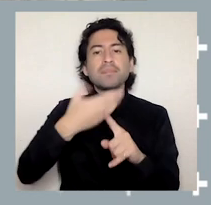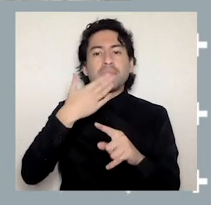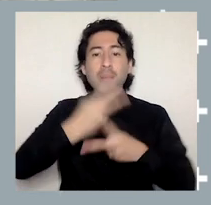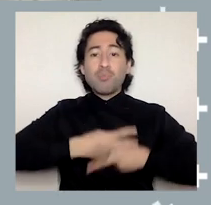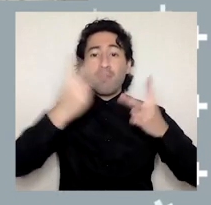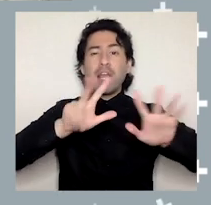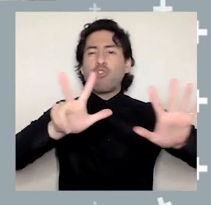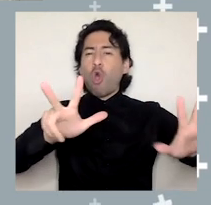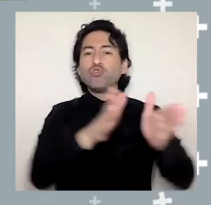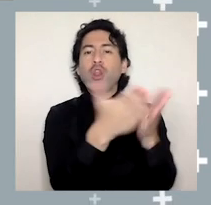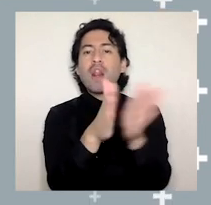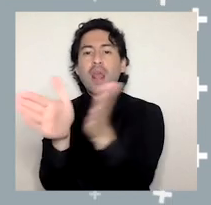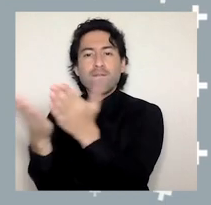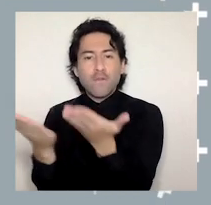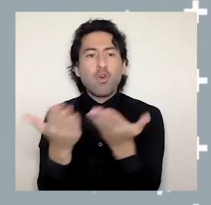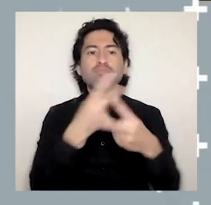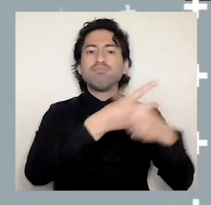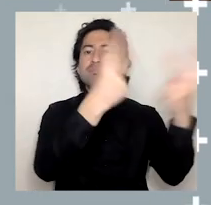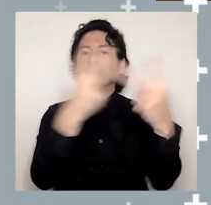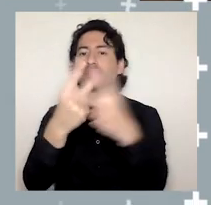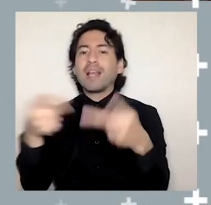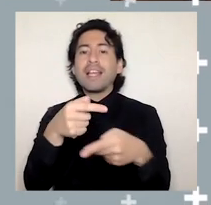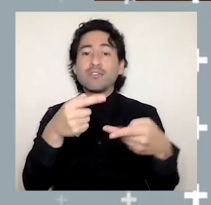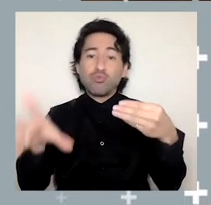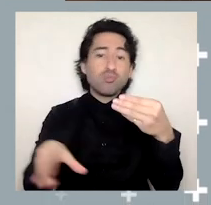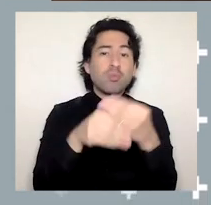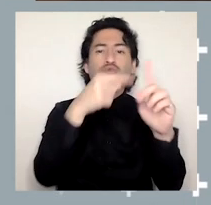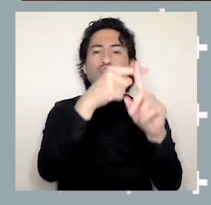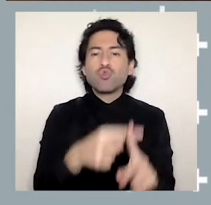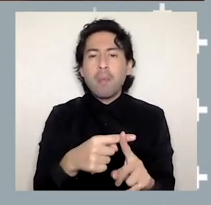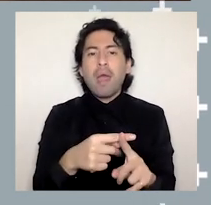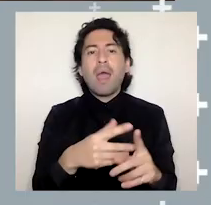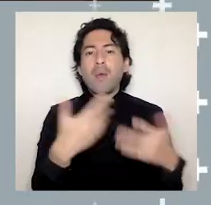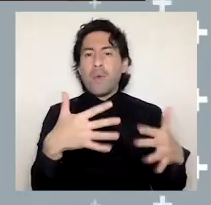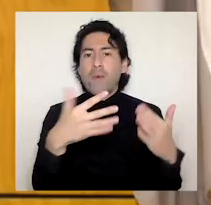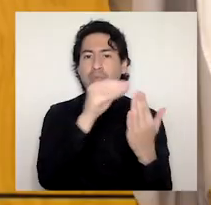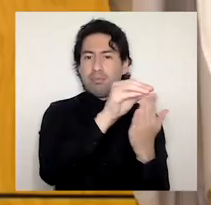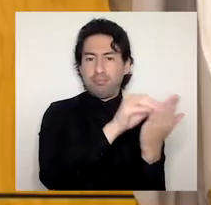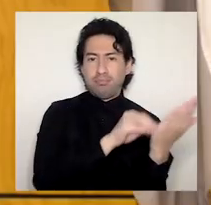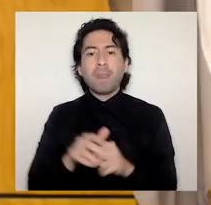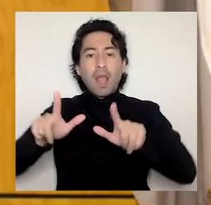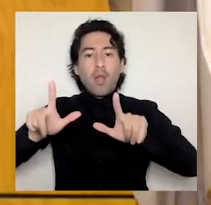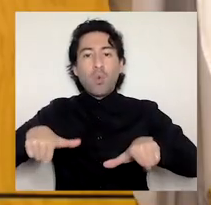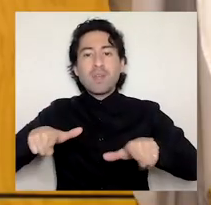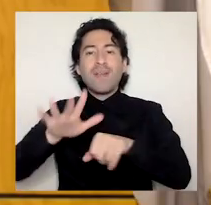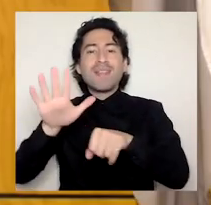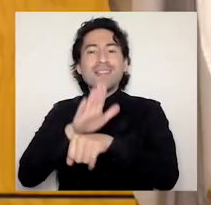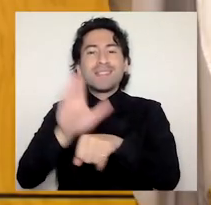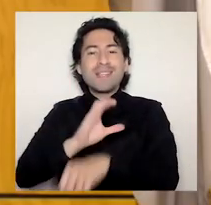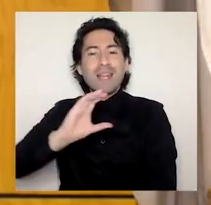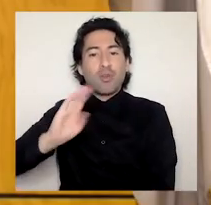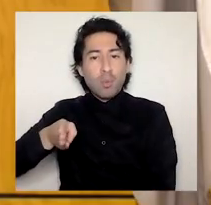libros, lo que ha sumado un significativo valor al catálogo Ediciones UVB. La unidad de Cine